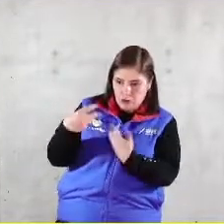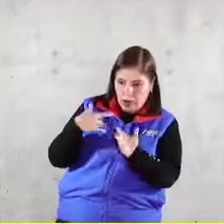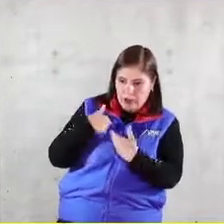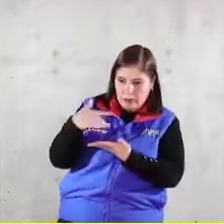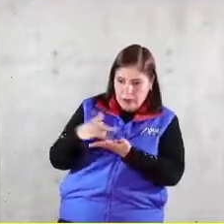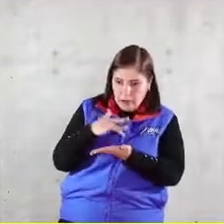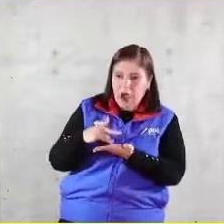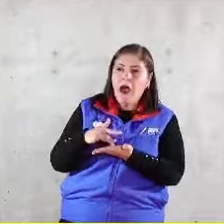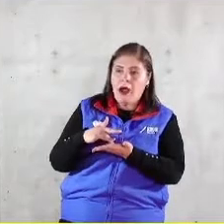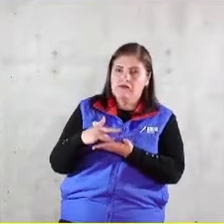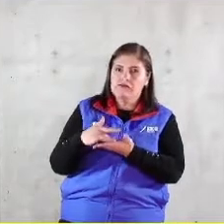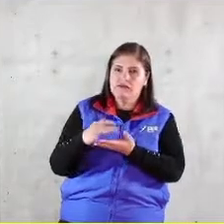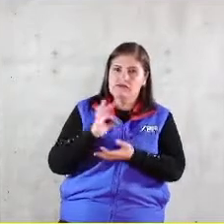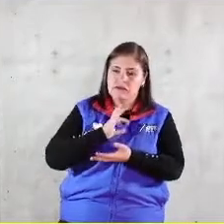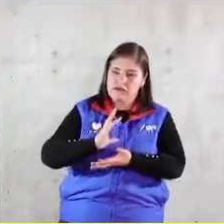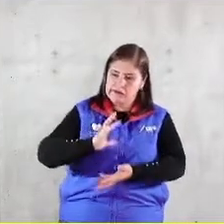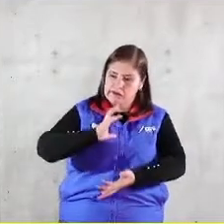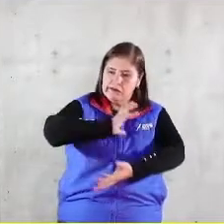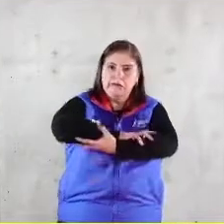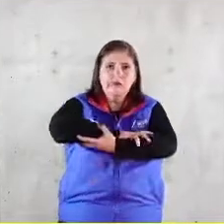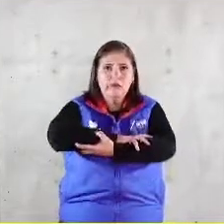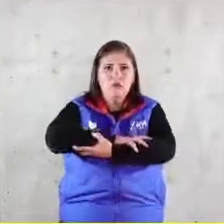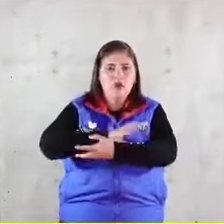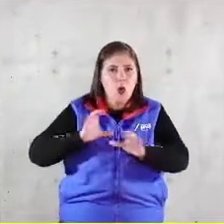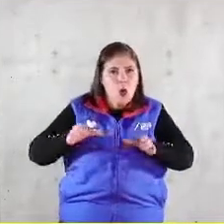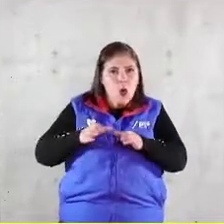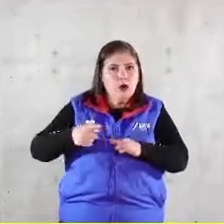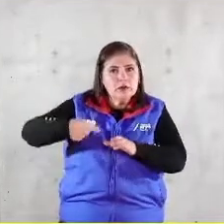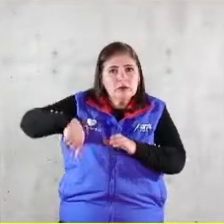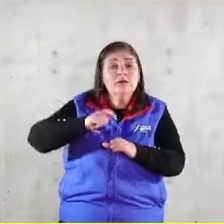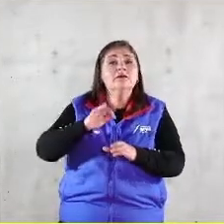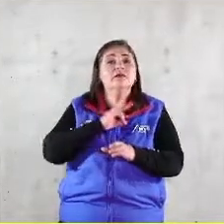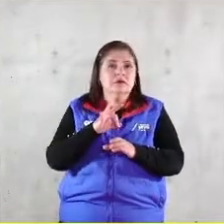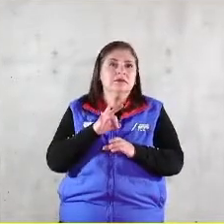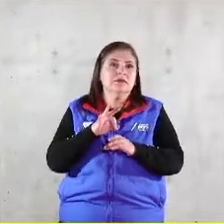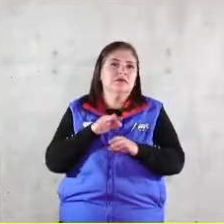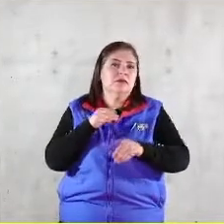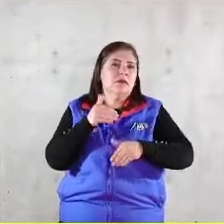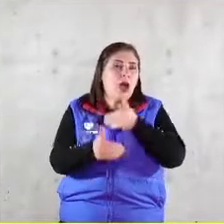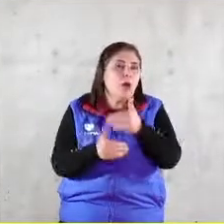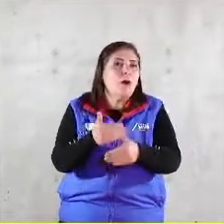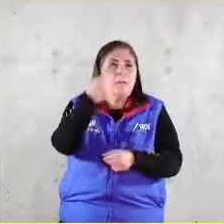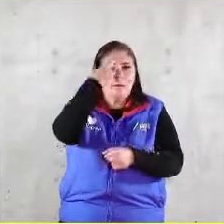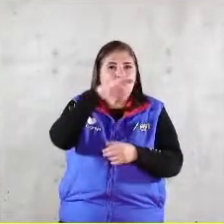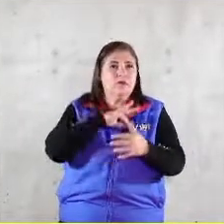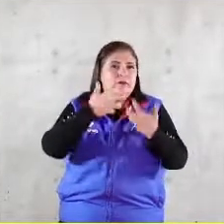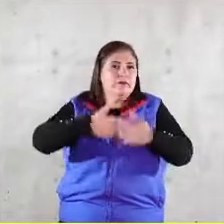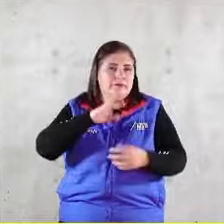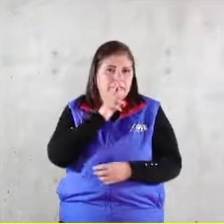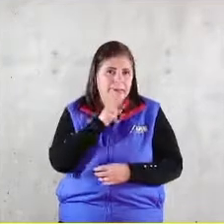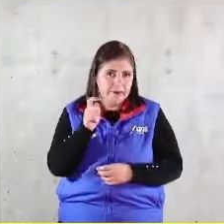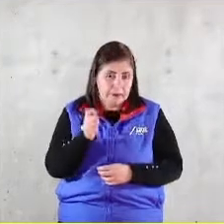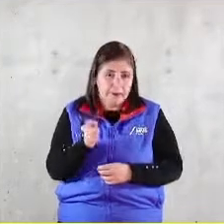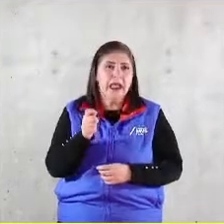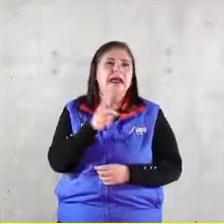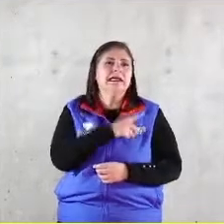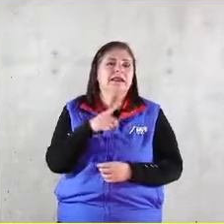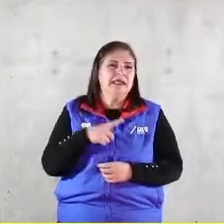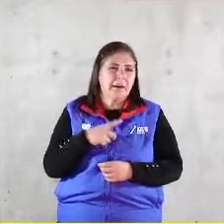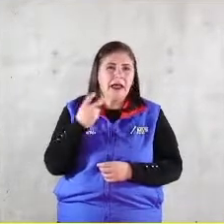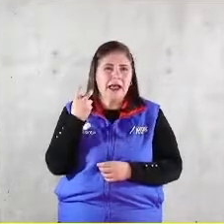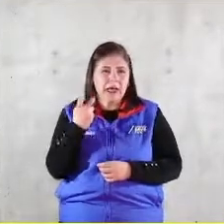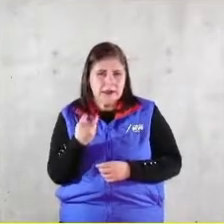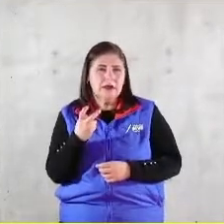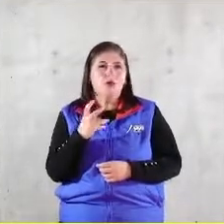acepto que somos parte de una comunidad entonces la eficiencia de los procesos es mejor y otra vez esto es una atención que hay que gestionar como